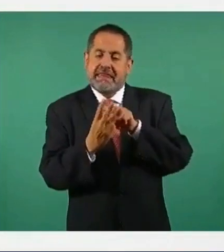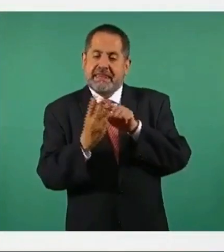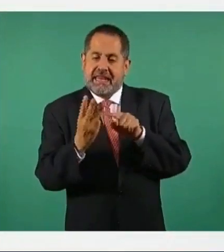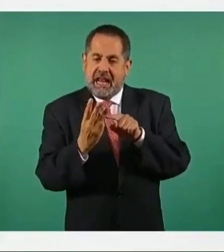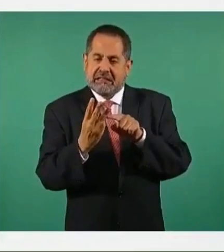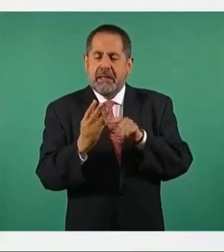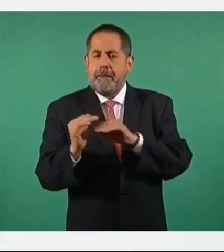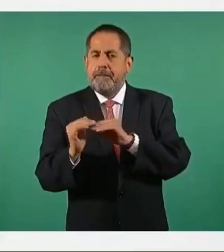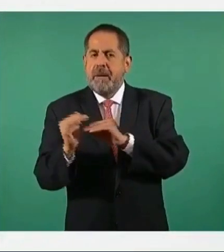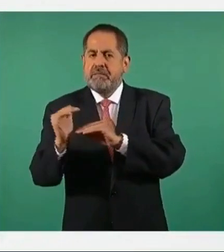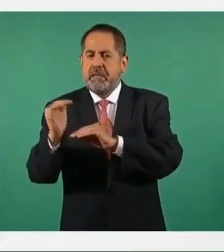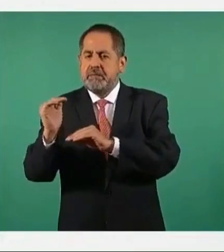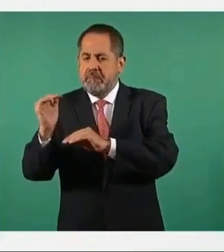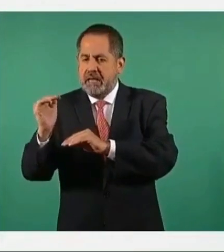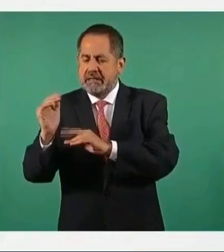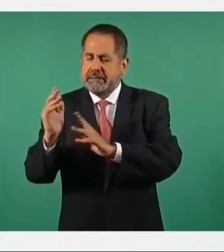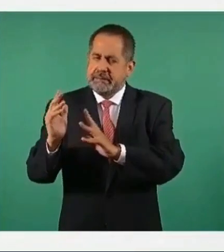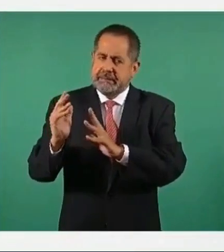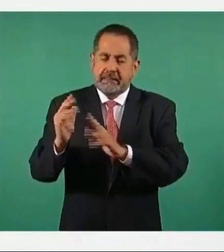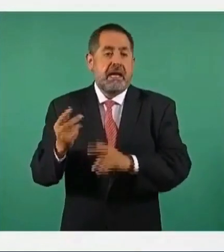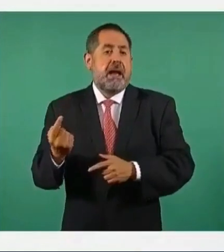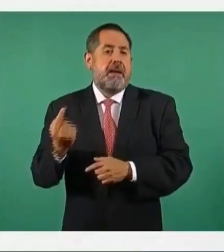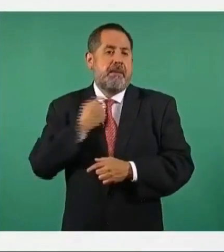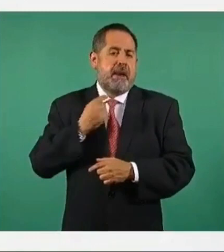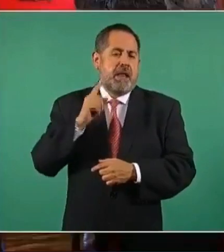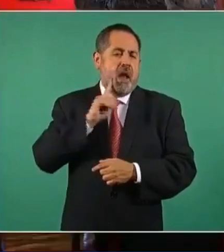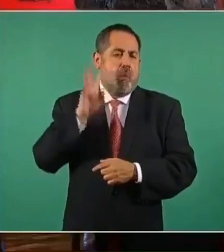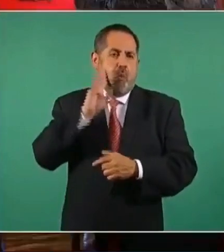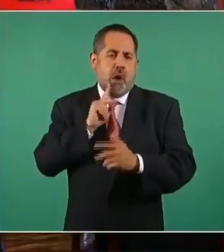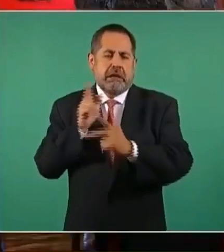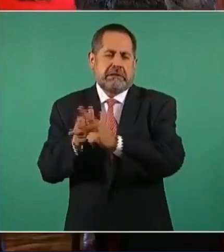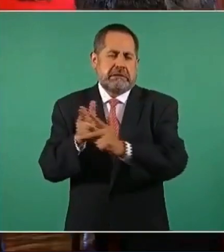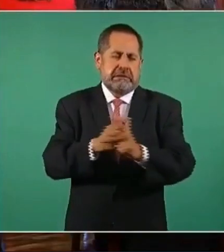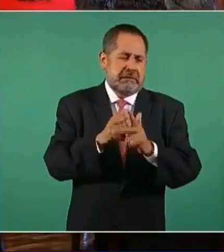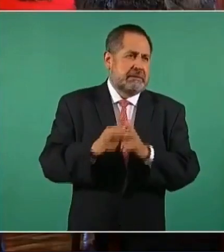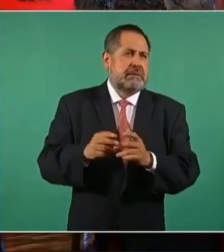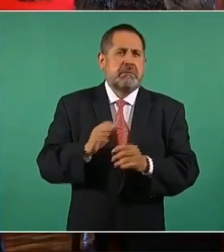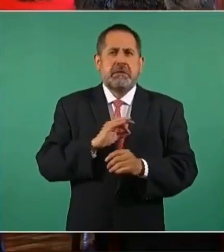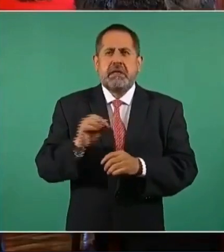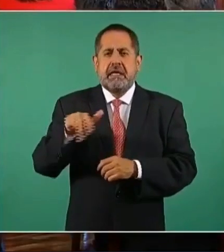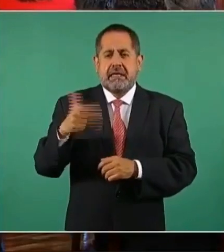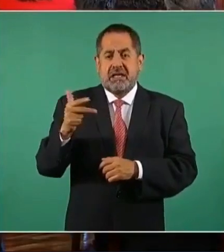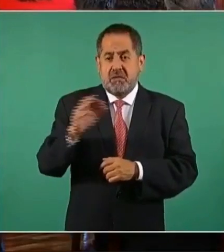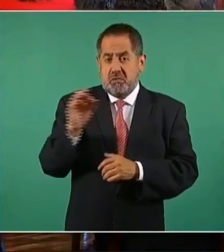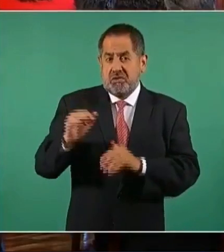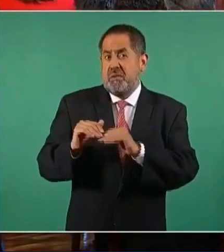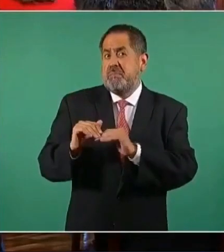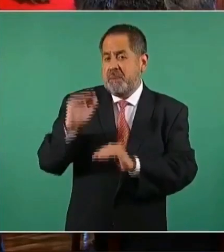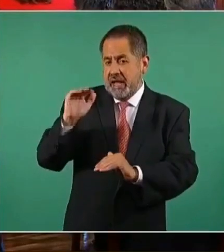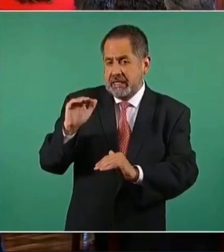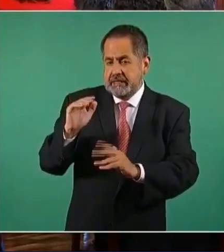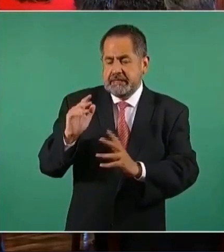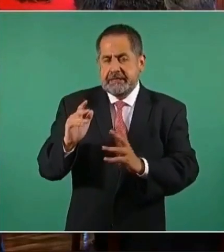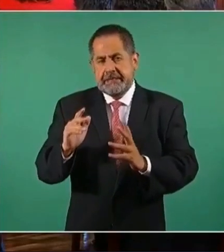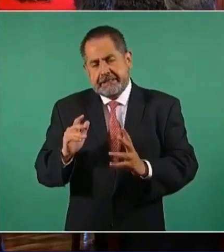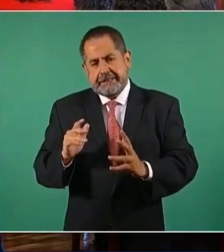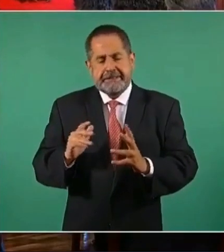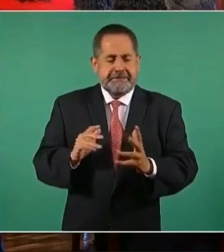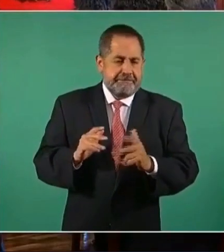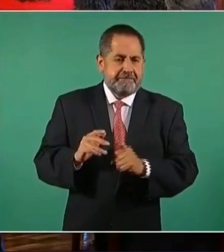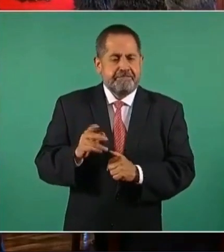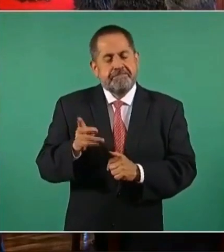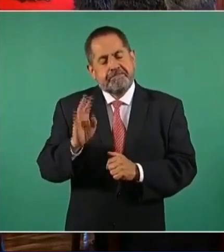aumentos. El feminicidio, que creció en 13 por ciento y que posiblemente,